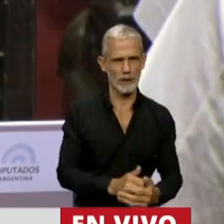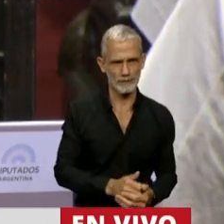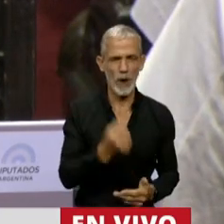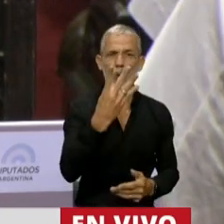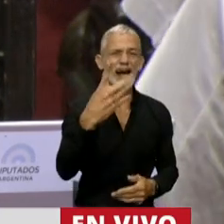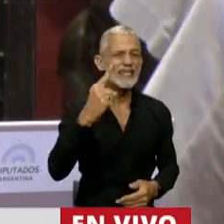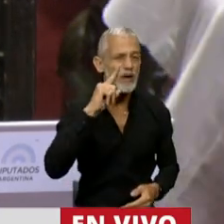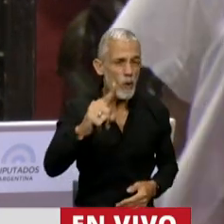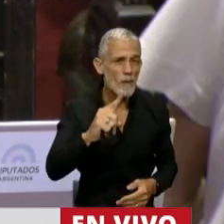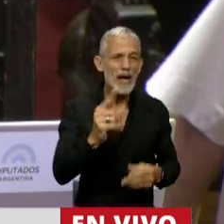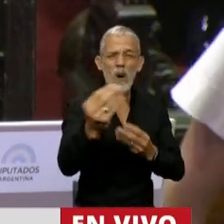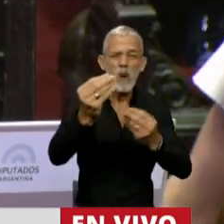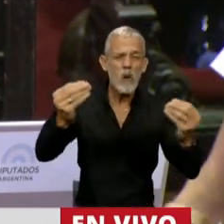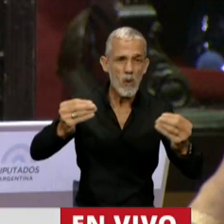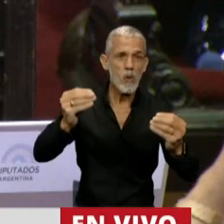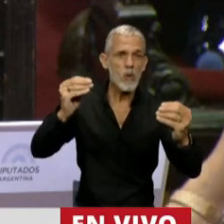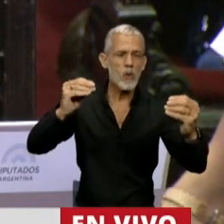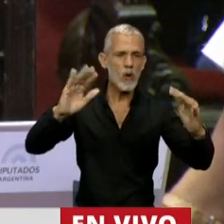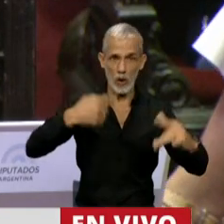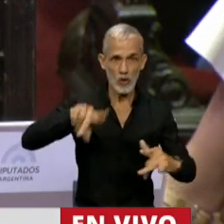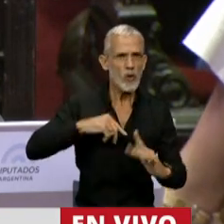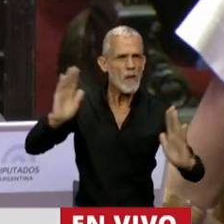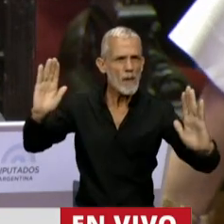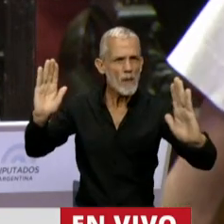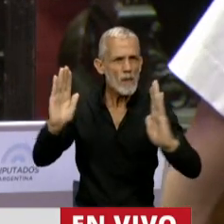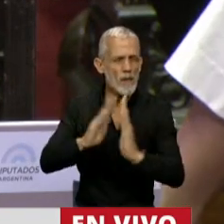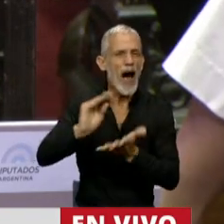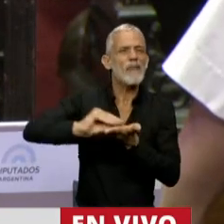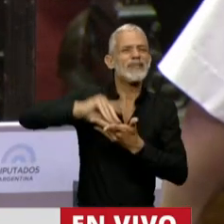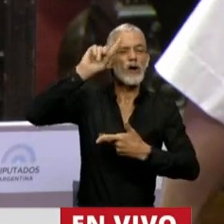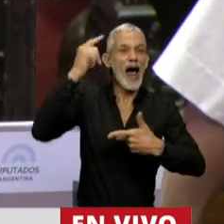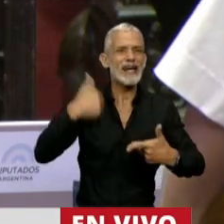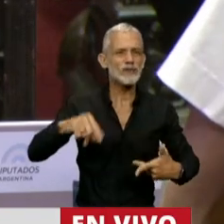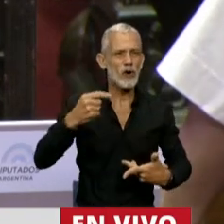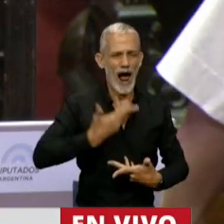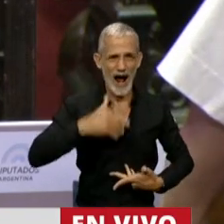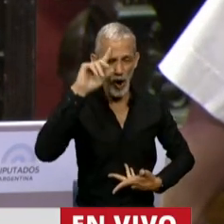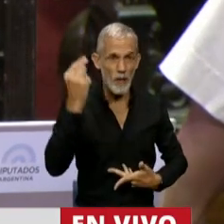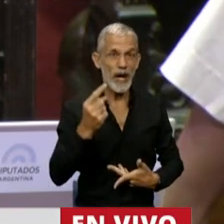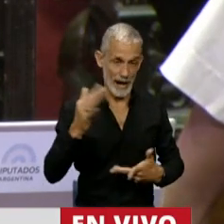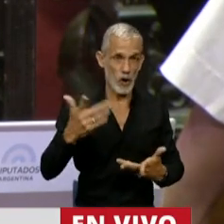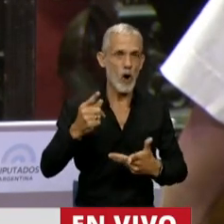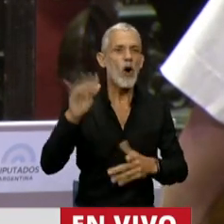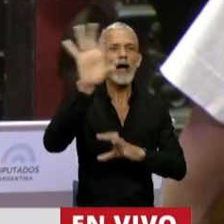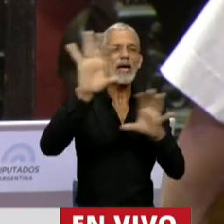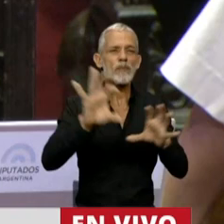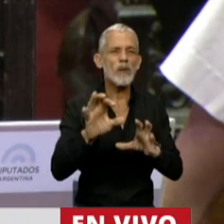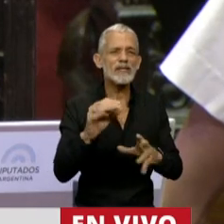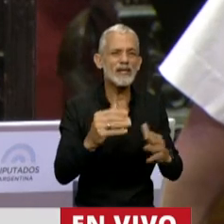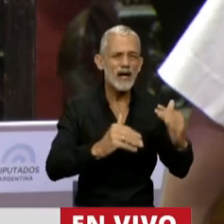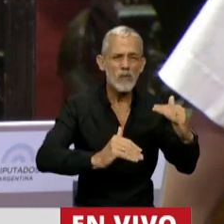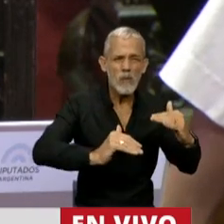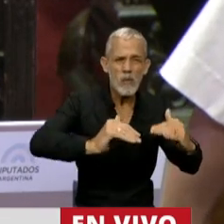41.000 puestos menos. Disminuimos nosotros en la Administración Nacional en 4 años, mientras las provincias subían 56